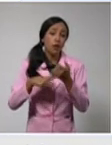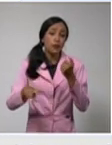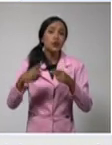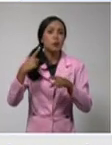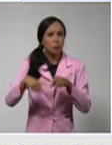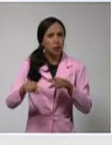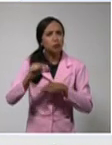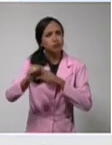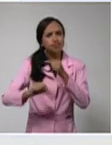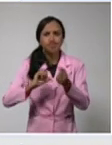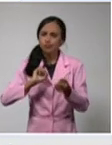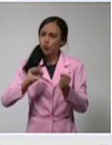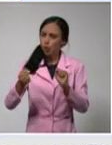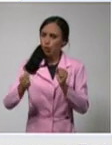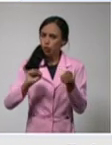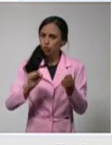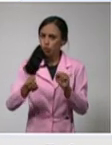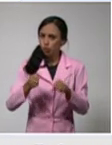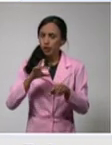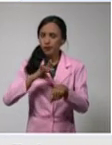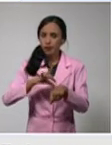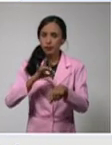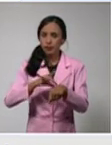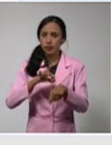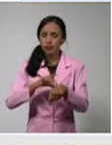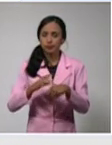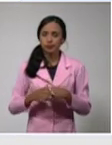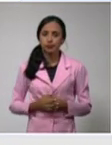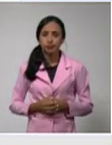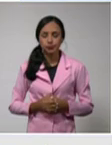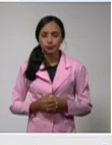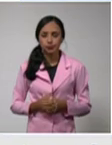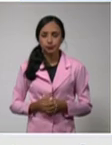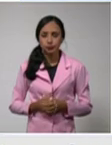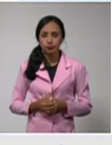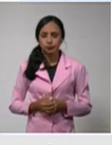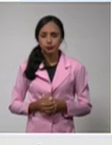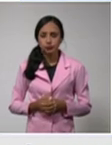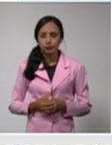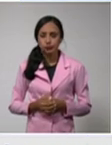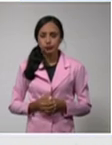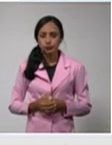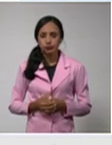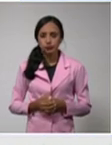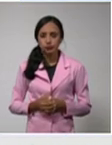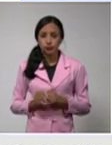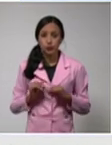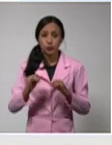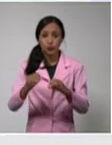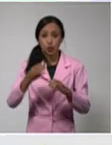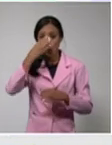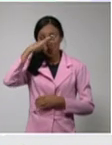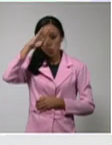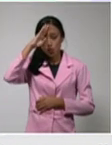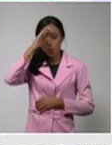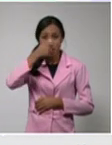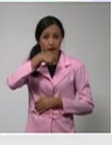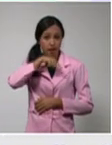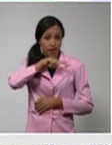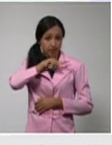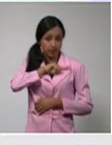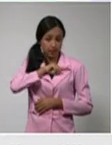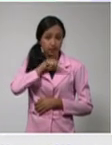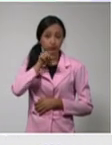pandemia. De esta forma, Cuba, en el día de ayer, con una tasa de 105